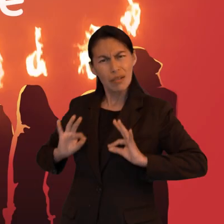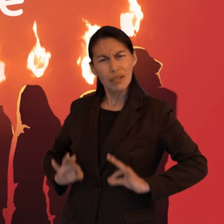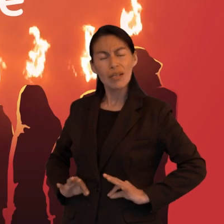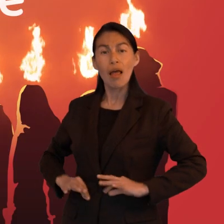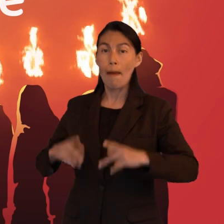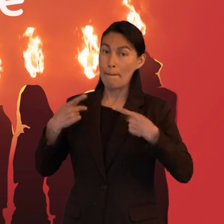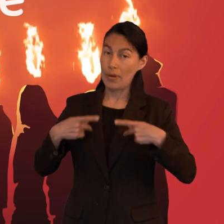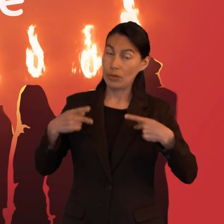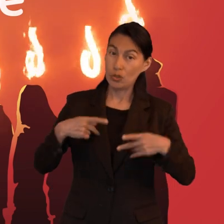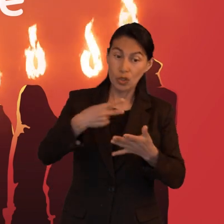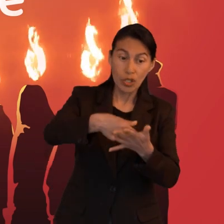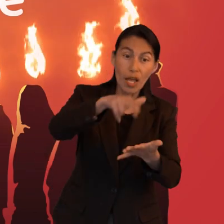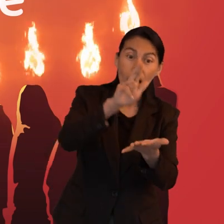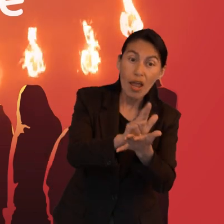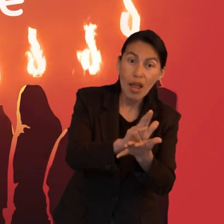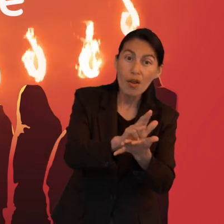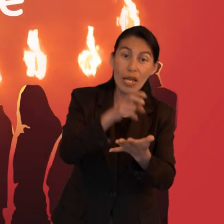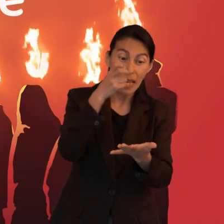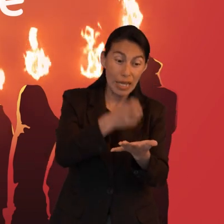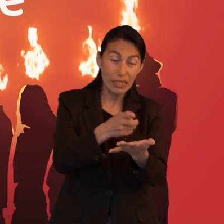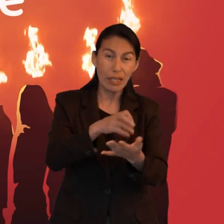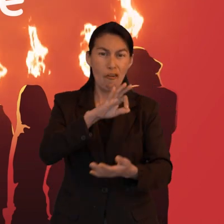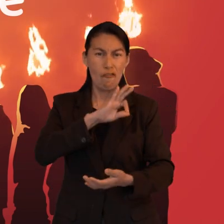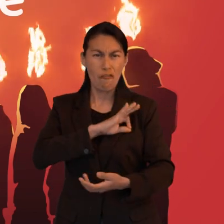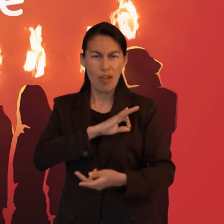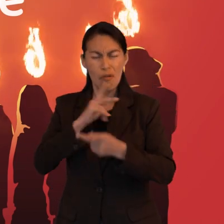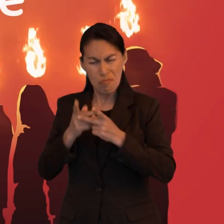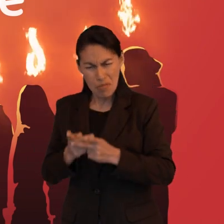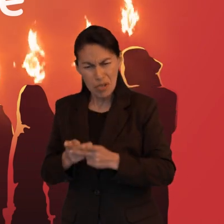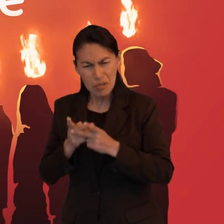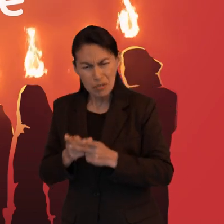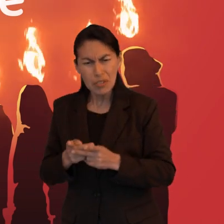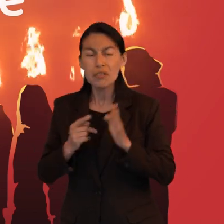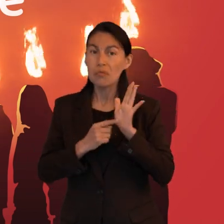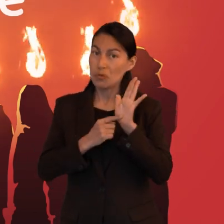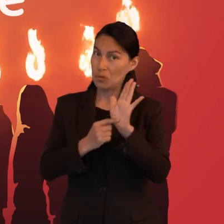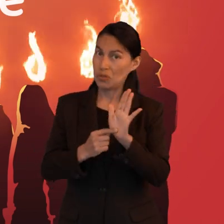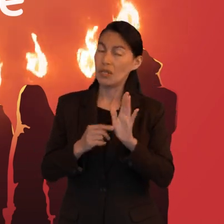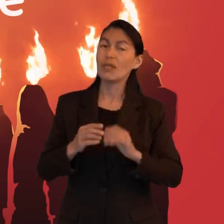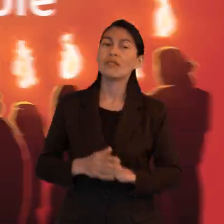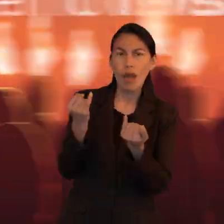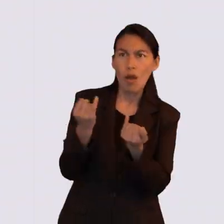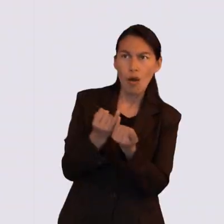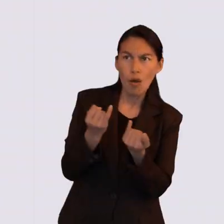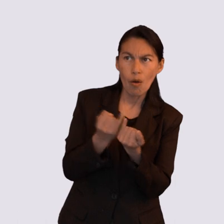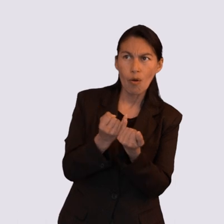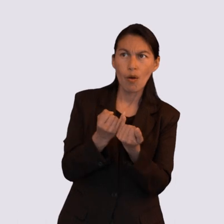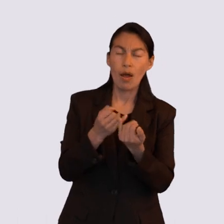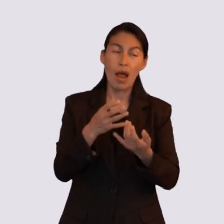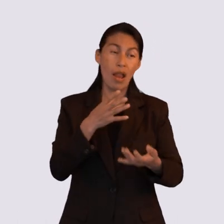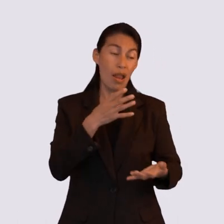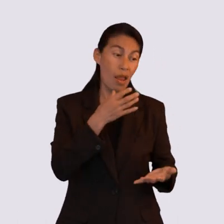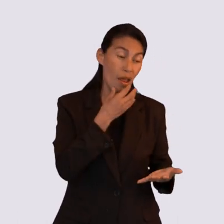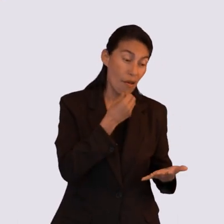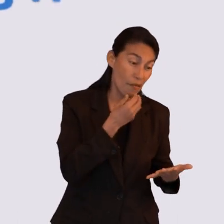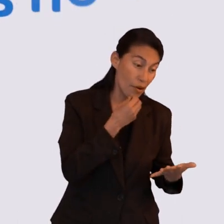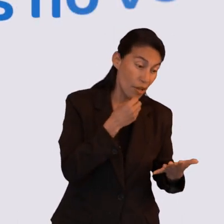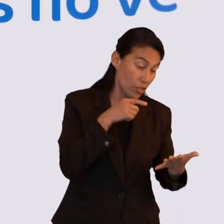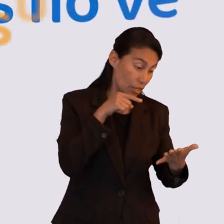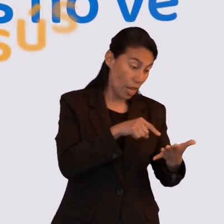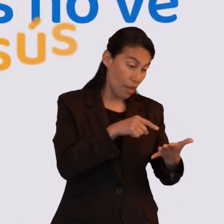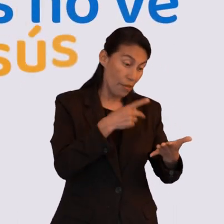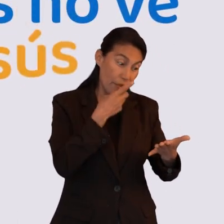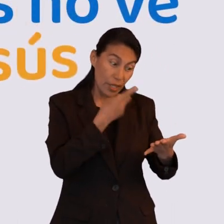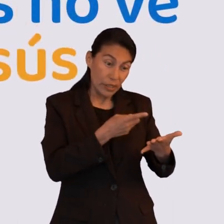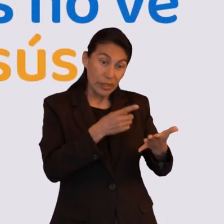Los héroes de Hebreos 11 mostraron perseverancia y fe en lo invisible. Asimismo la audiencia